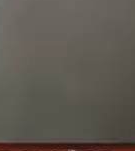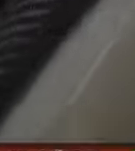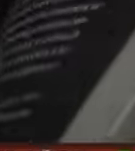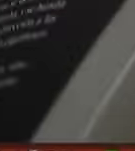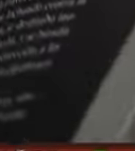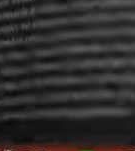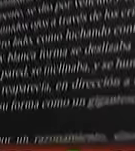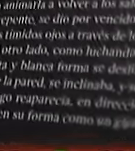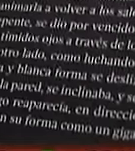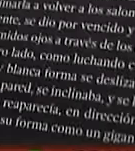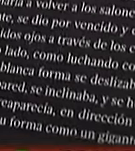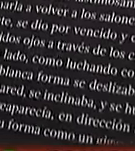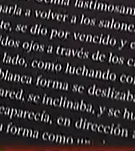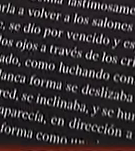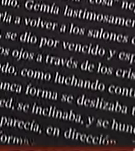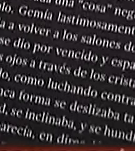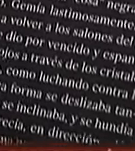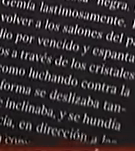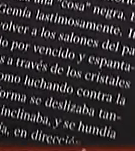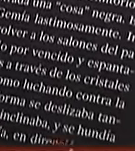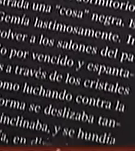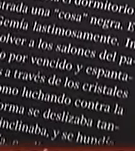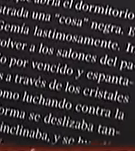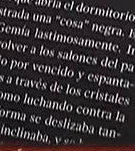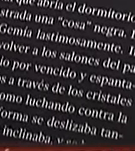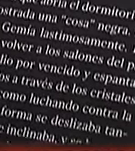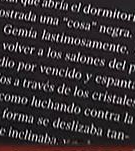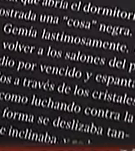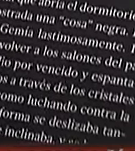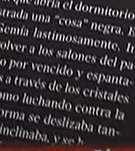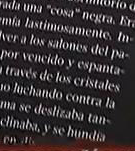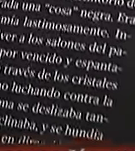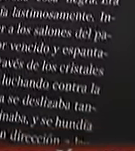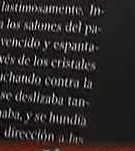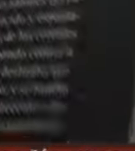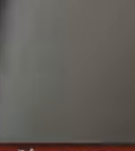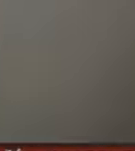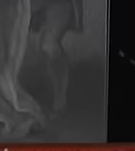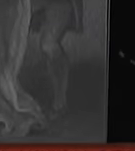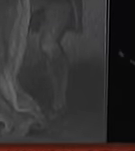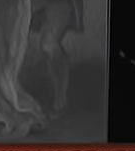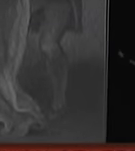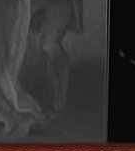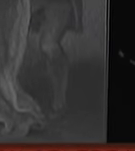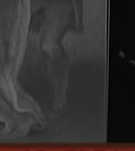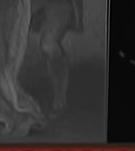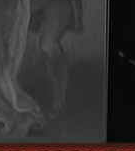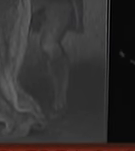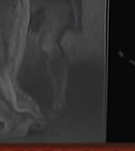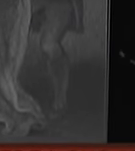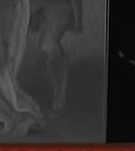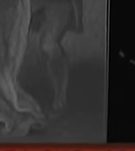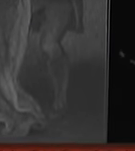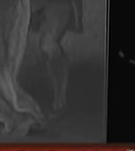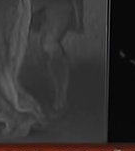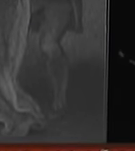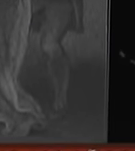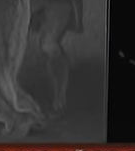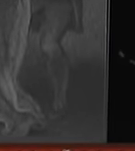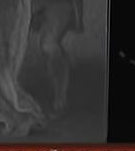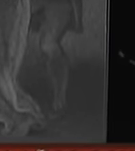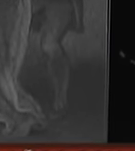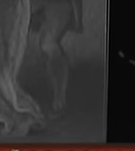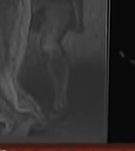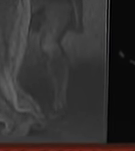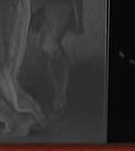Louis Stevenson la versión impresa impresa del libro incluye realidad aumentada que puede consultarse desde cualquier dispositivo